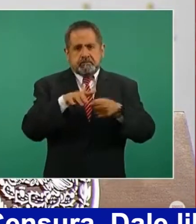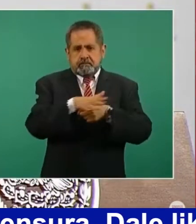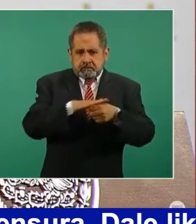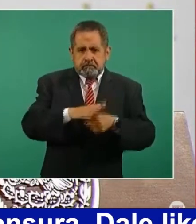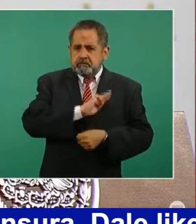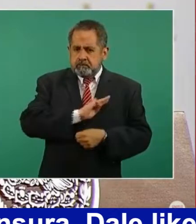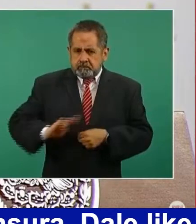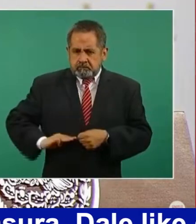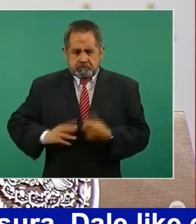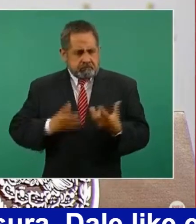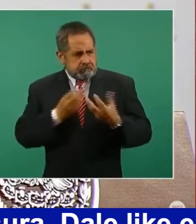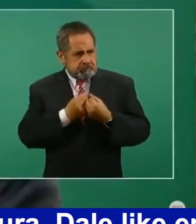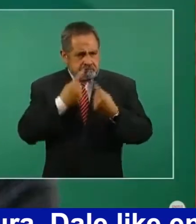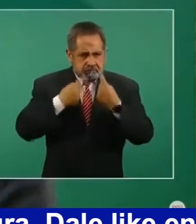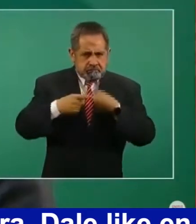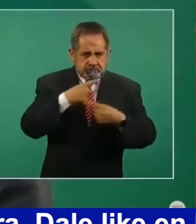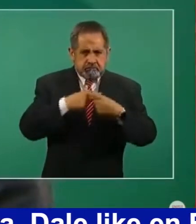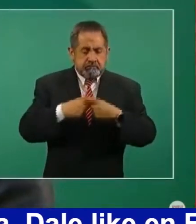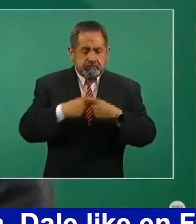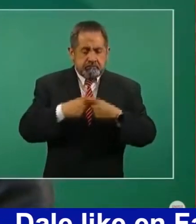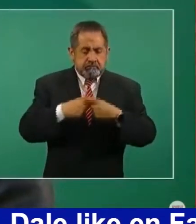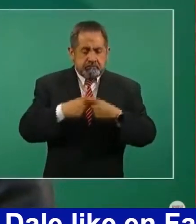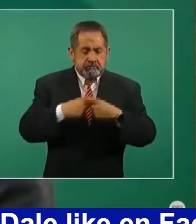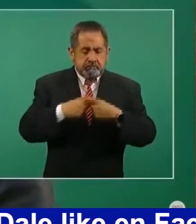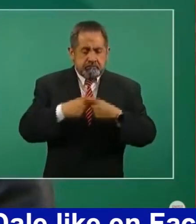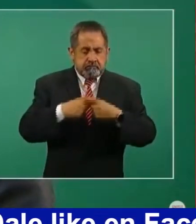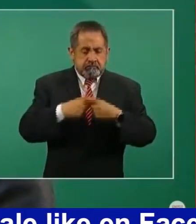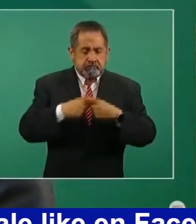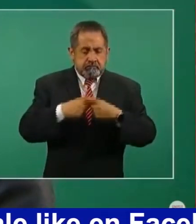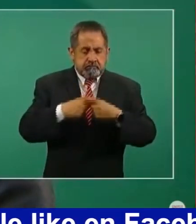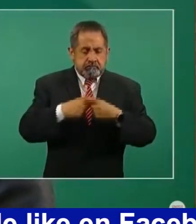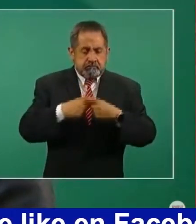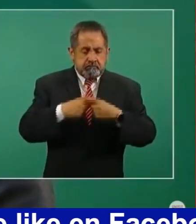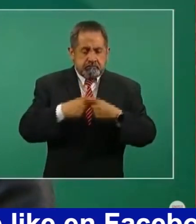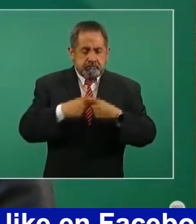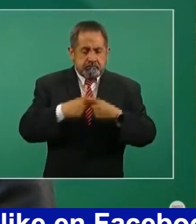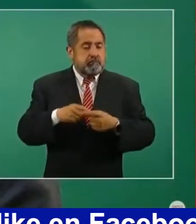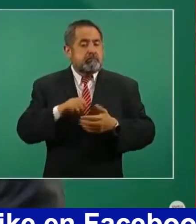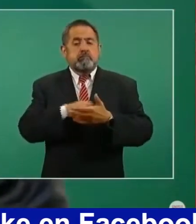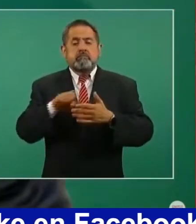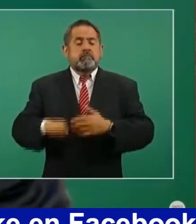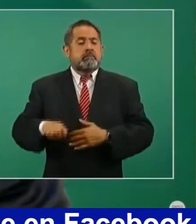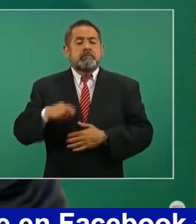municipales, con el caso de la…